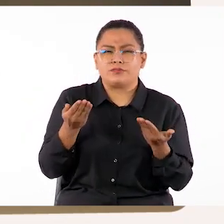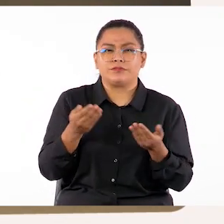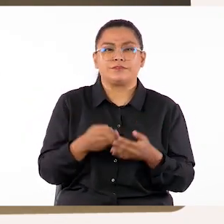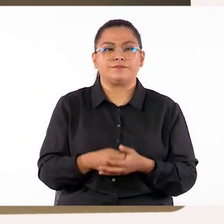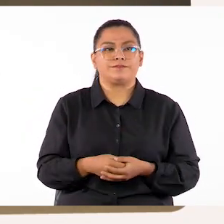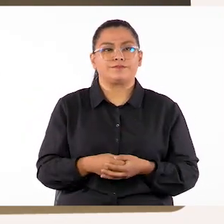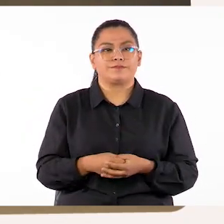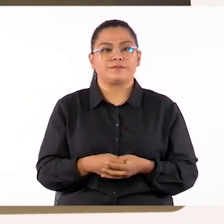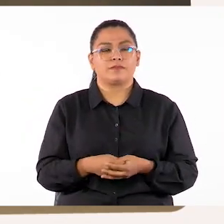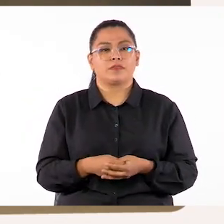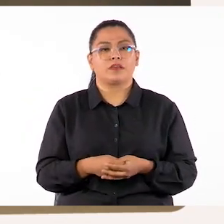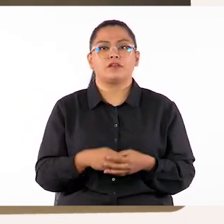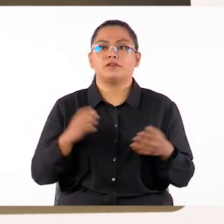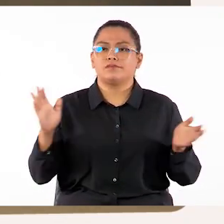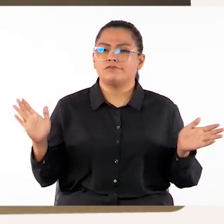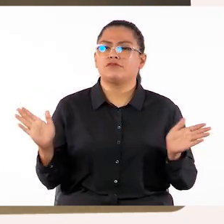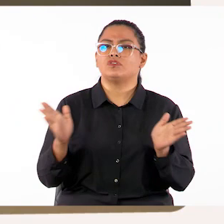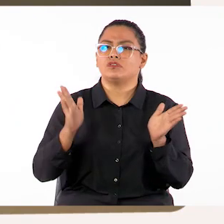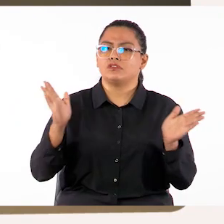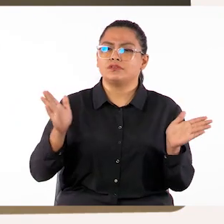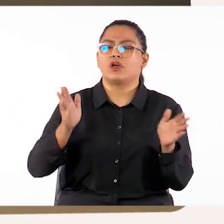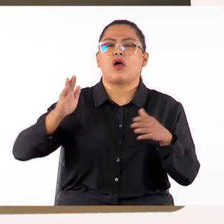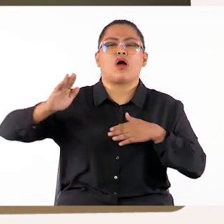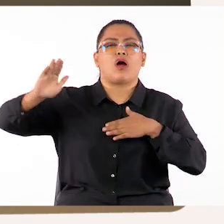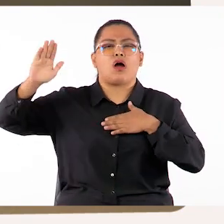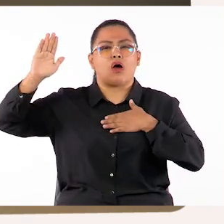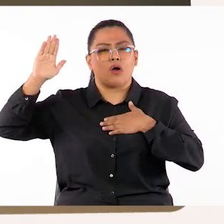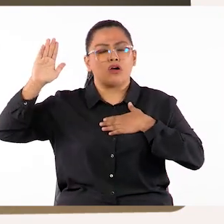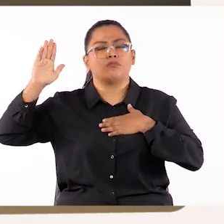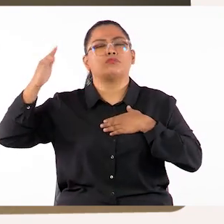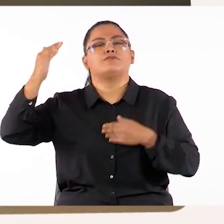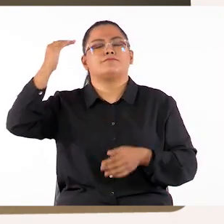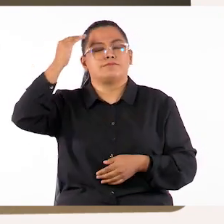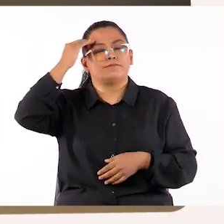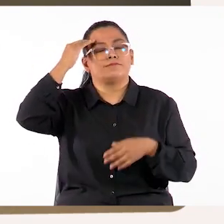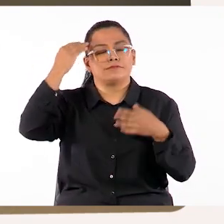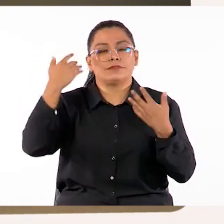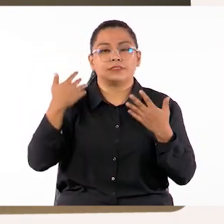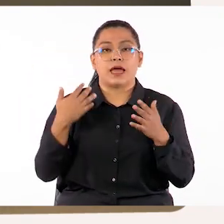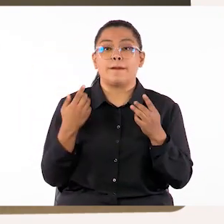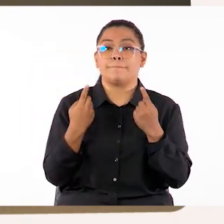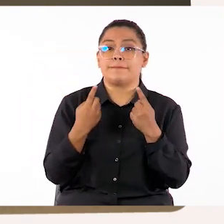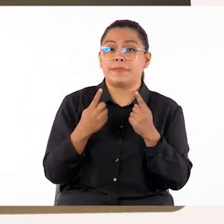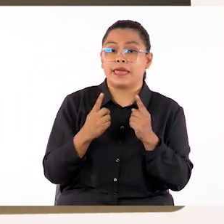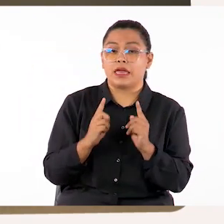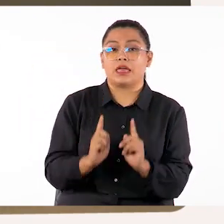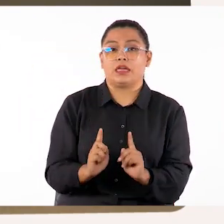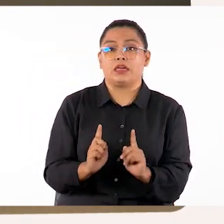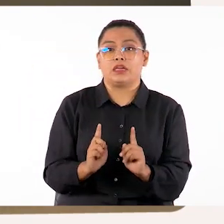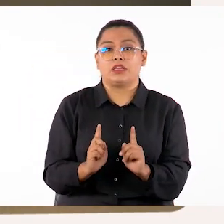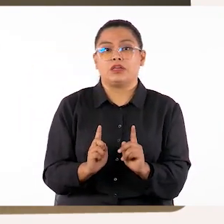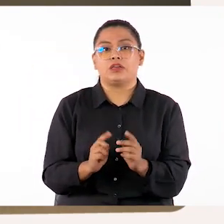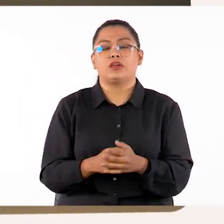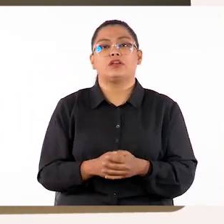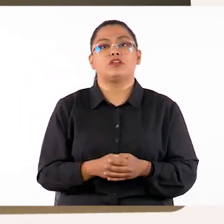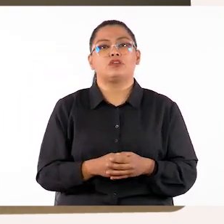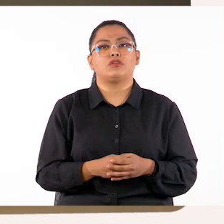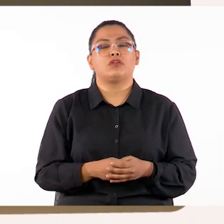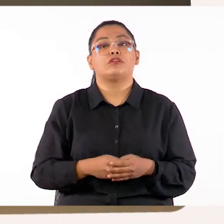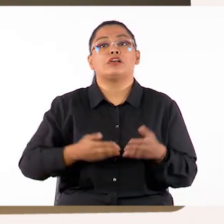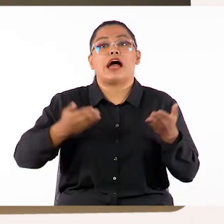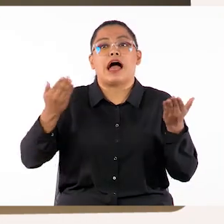Más allá de la motivación y el compromiso que también tiene su peso, esta parte activa se traduce en la